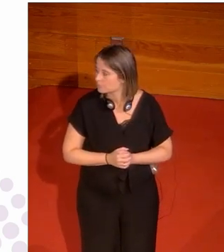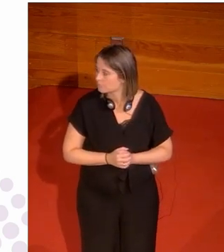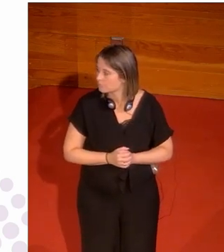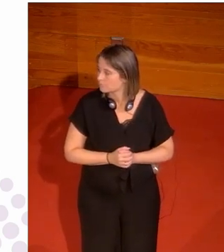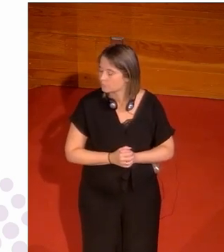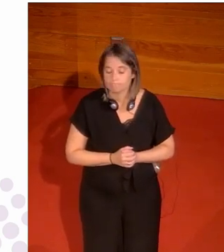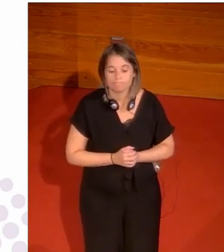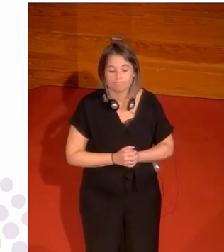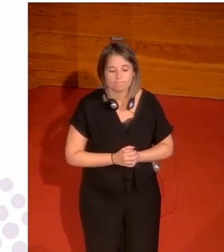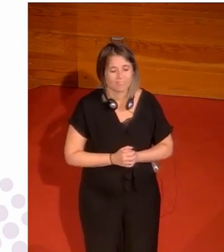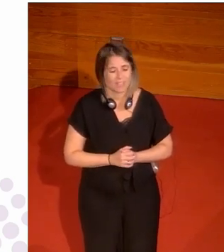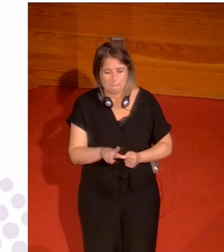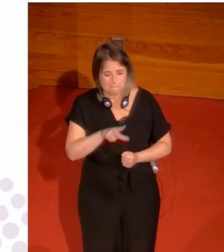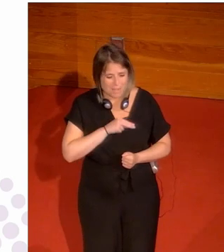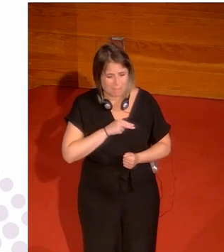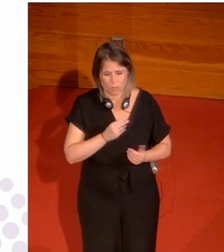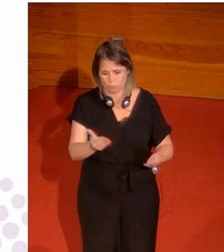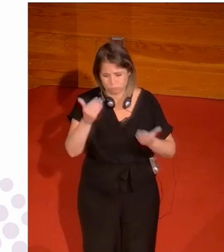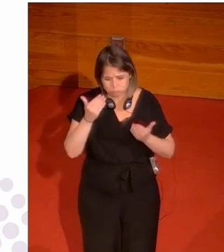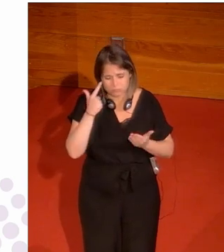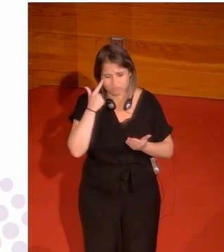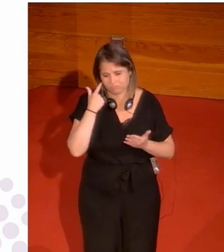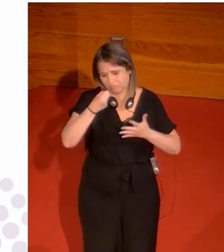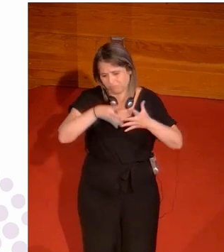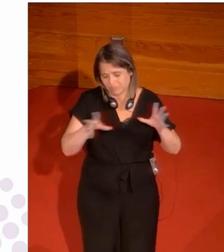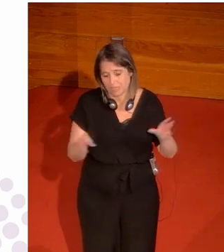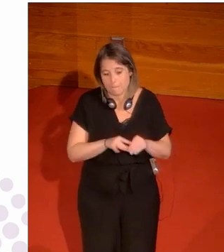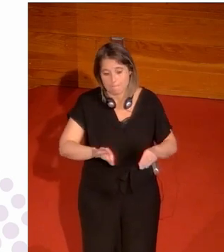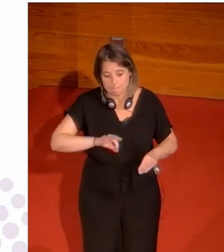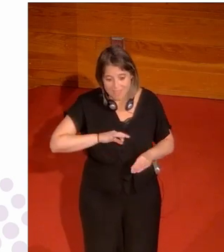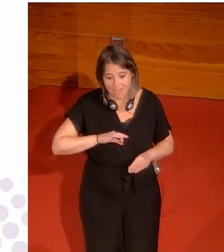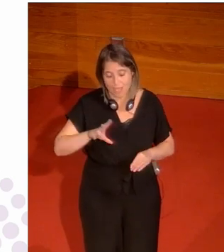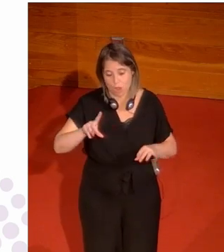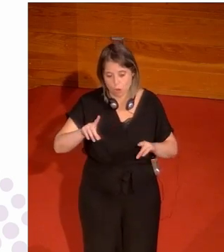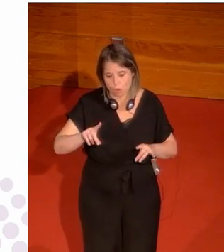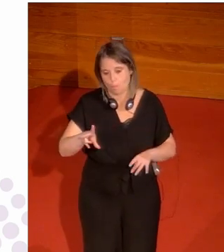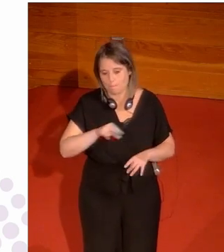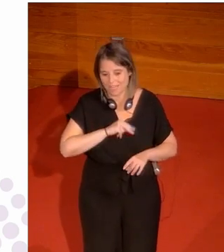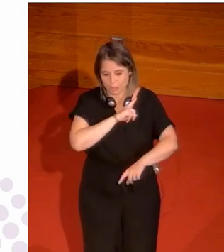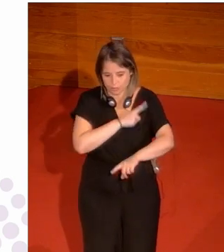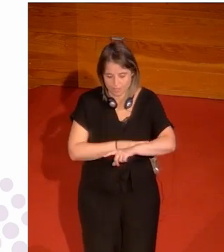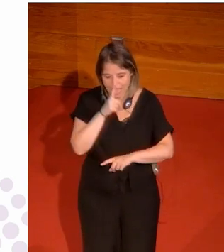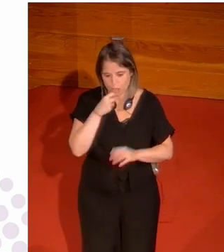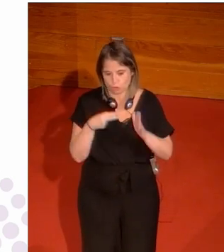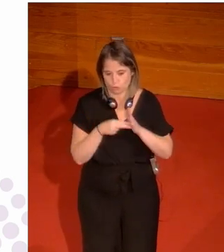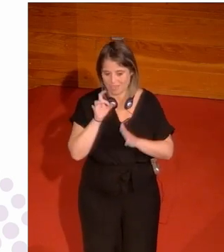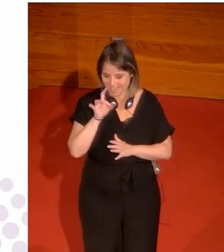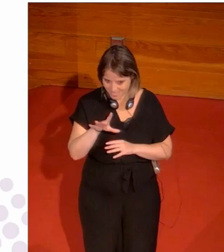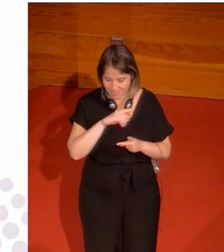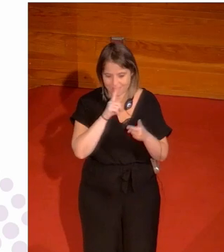Digo que entre sus numerosos reconocimientos citamos la medalla de oro de la Real Orden del Mérito Deportivo en el año 2015,